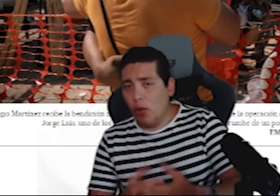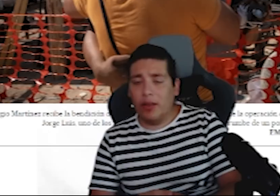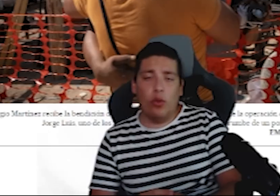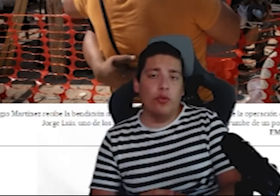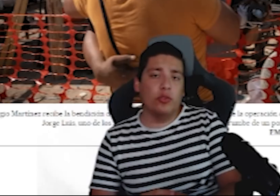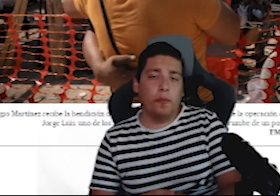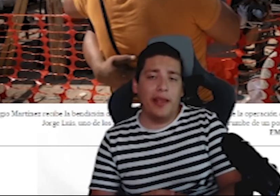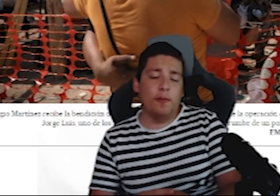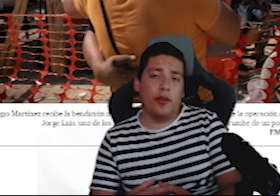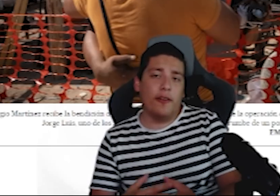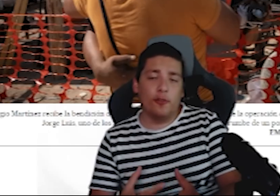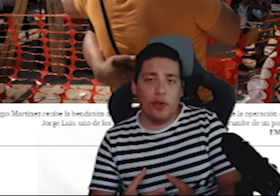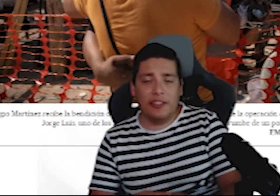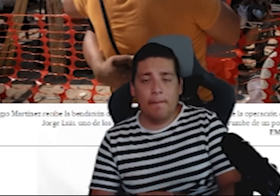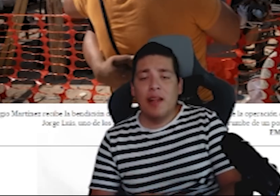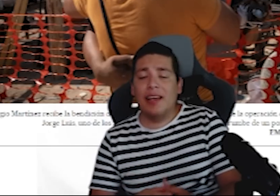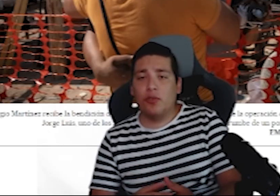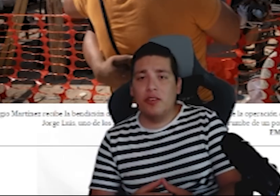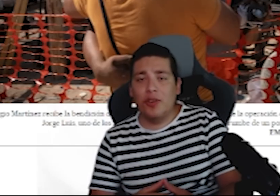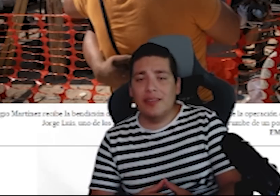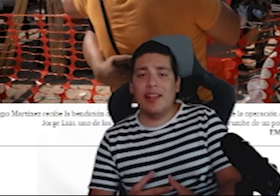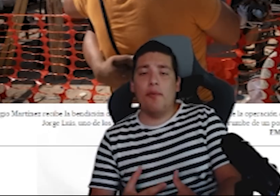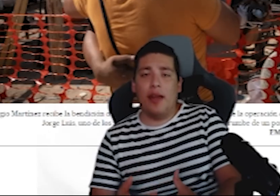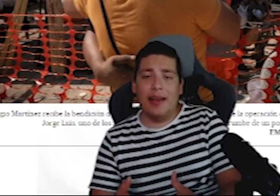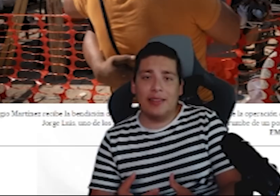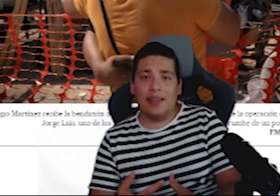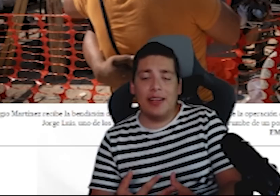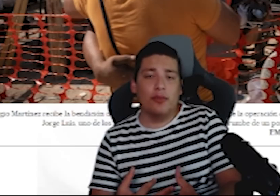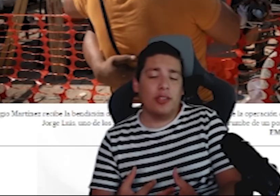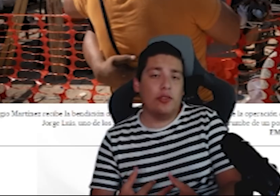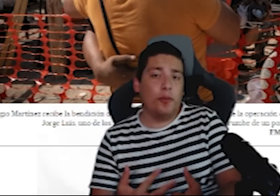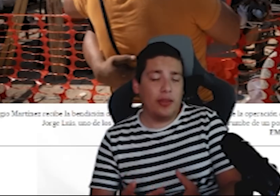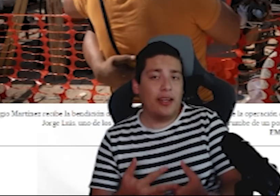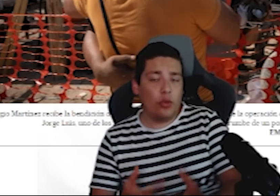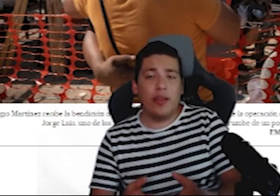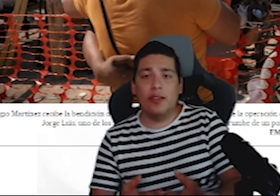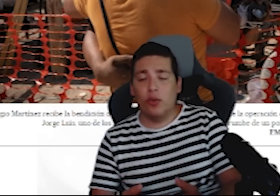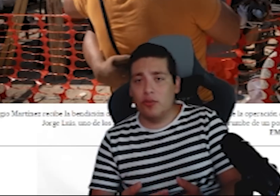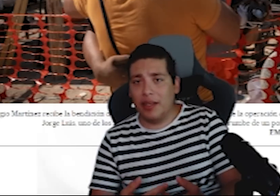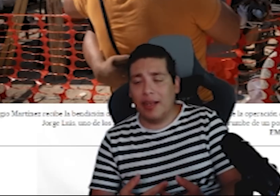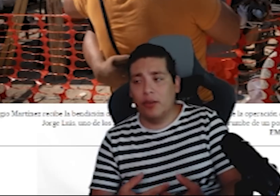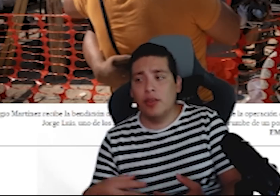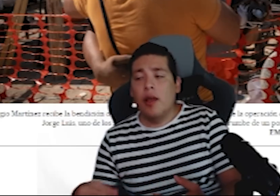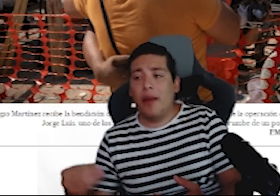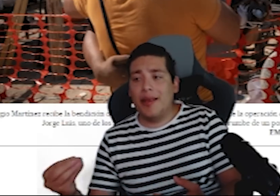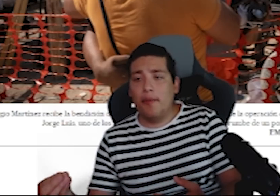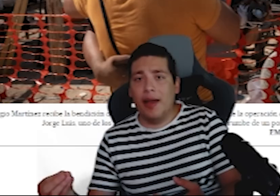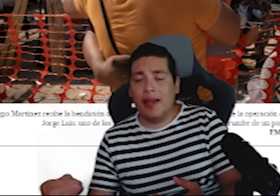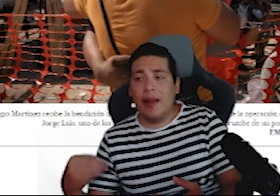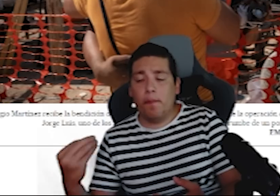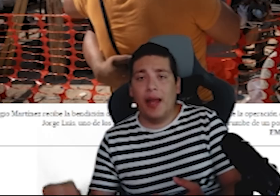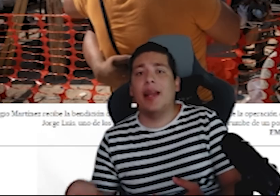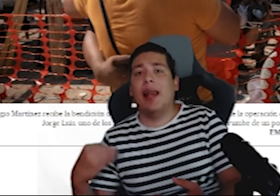cimbrado a todo nuestro país porque nos muestra las condiciones laborales que tenemos que soportar todas y todos los mexicanos para